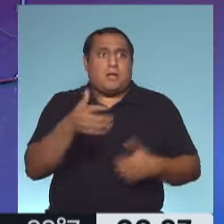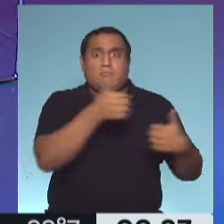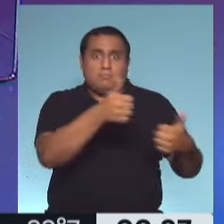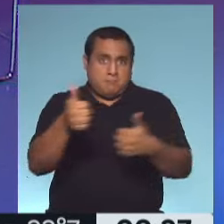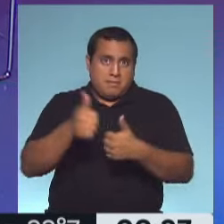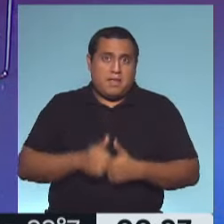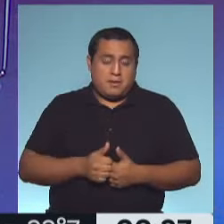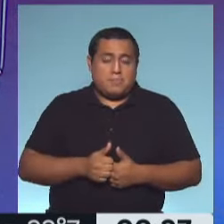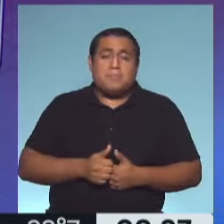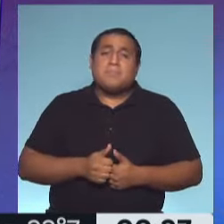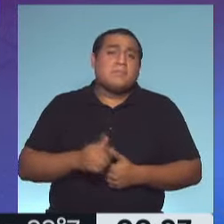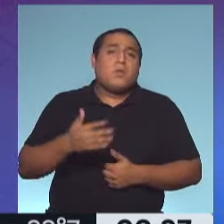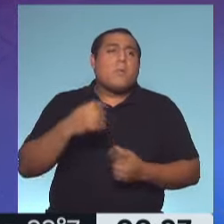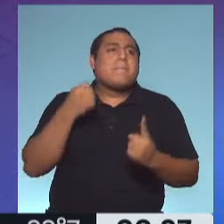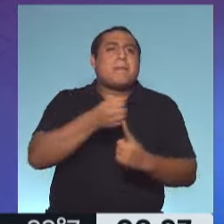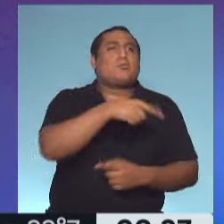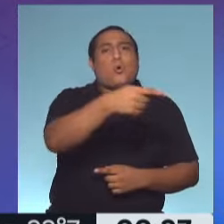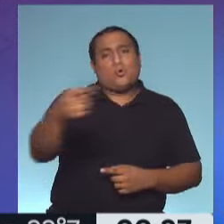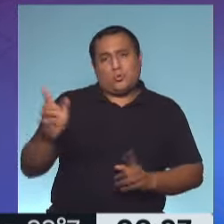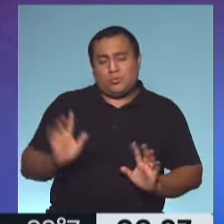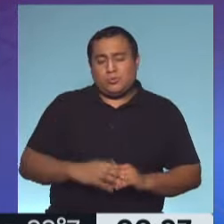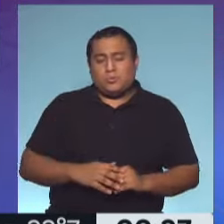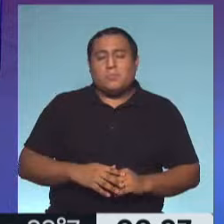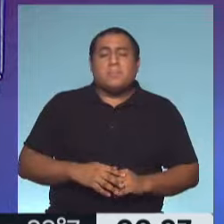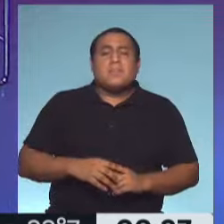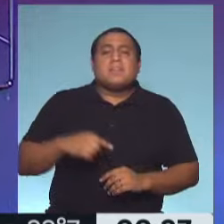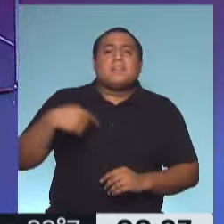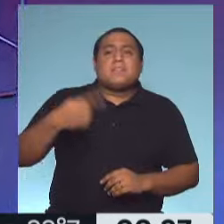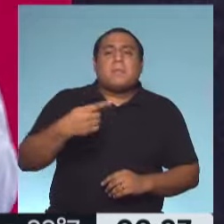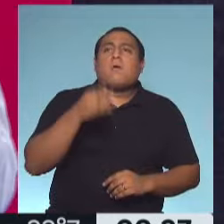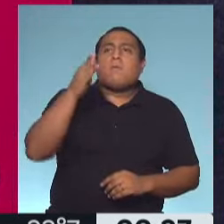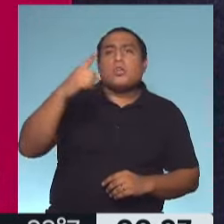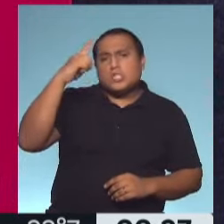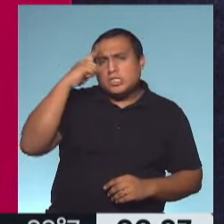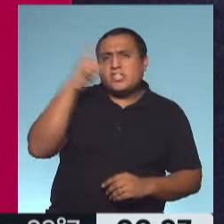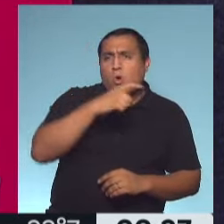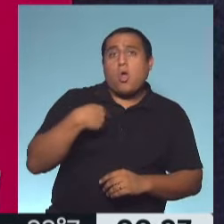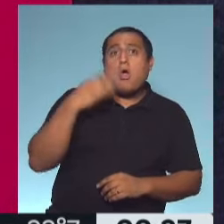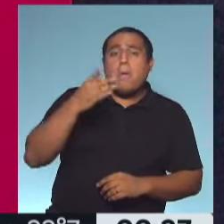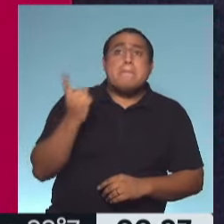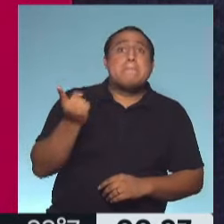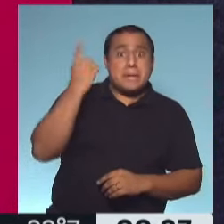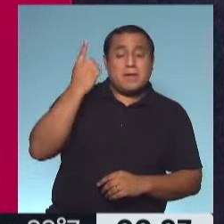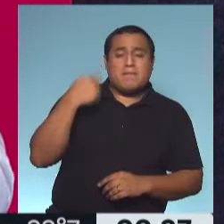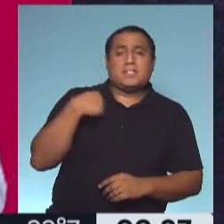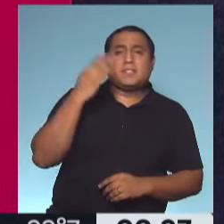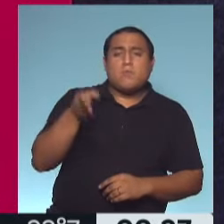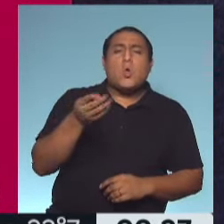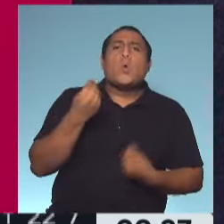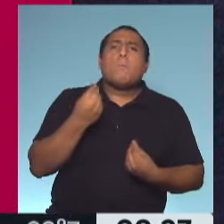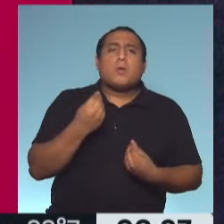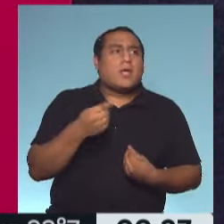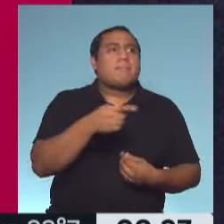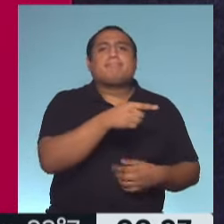Todo impacta en el de al lado. Sí. De hecho, muchas veces recurrimos al psicólogo por primera vez porque nuestros vínculos más